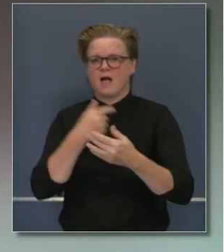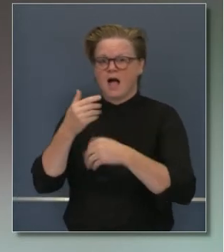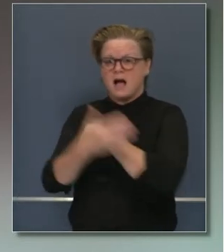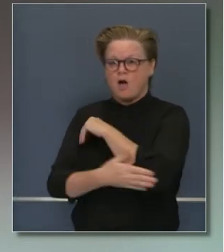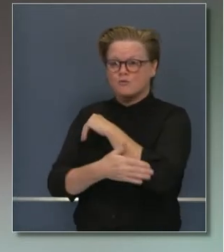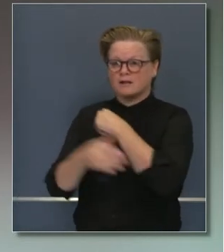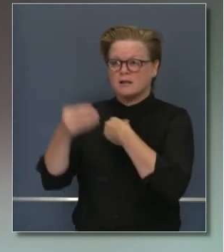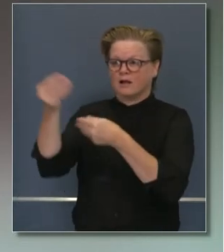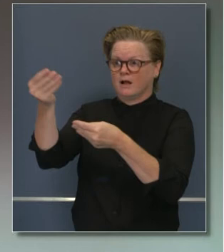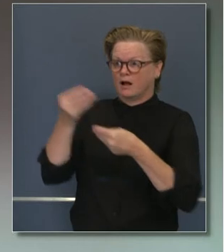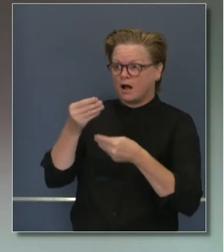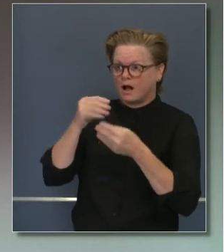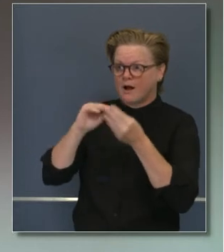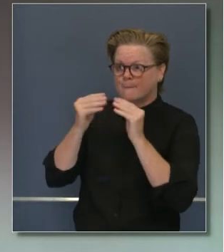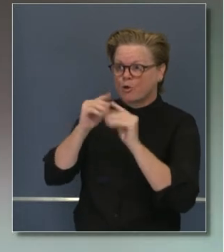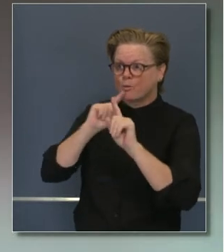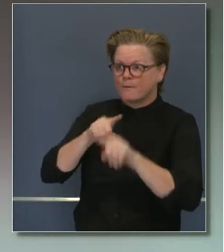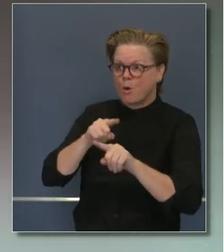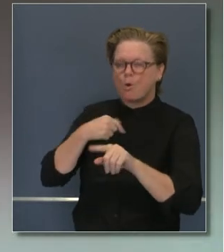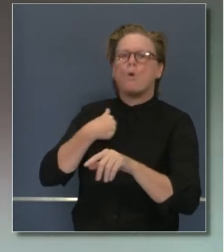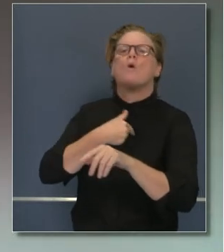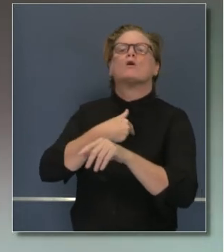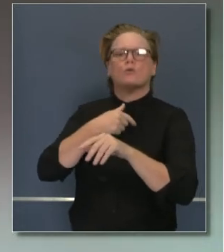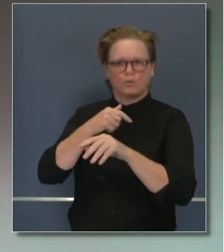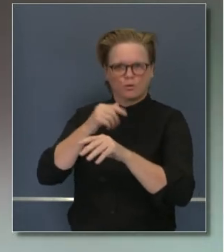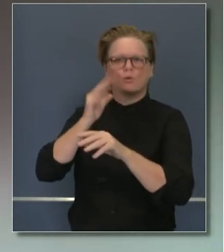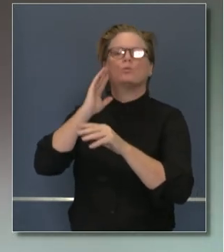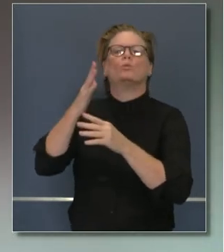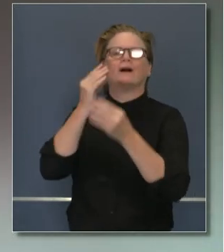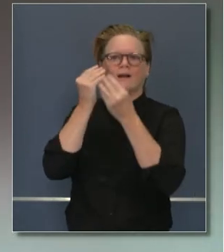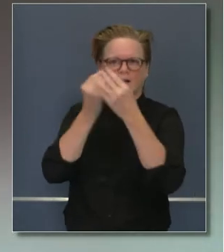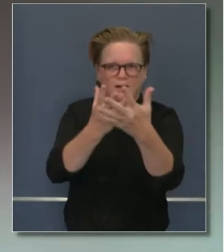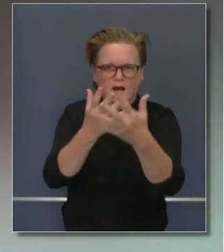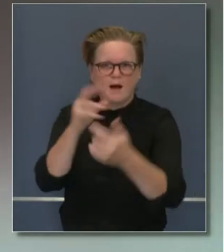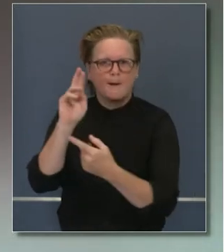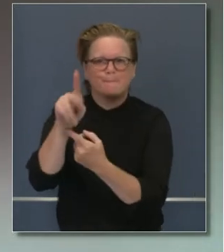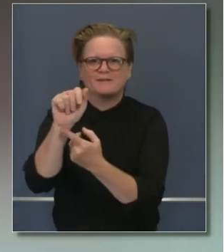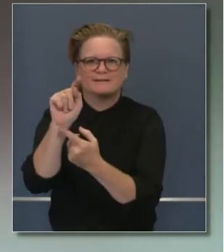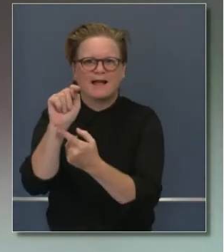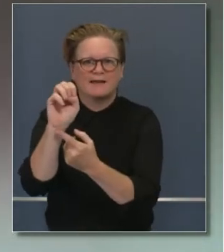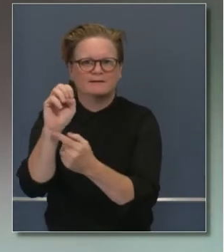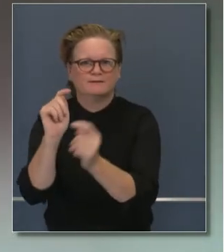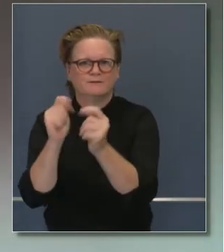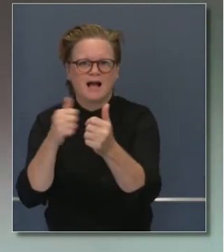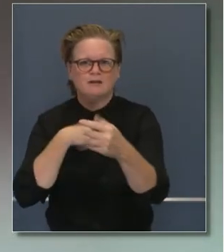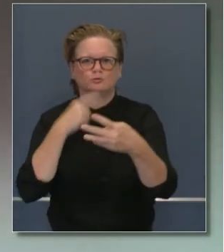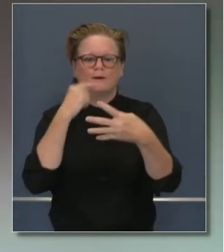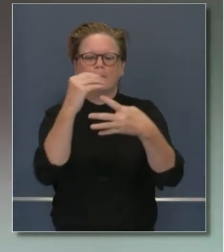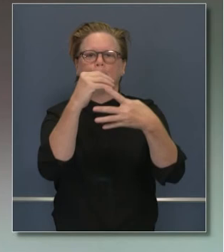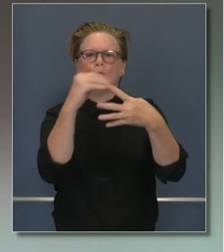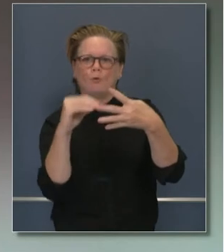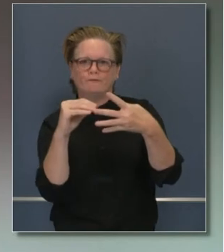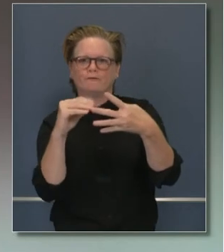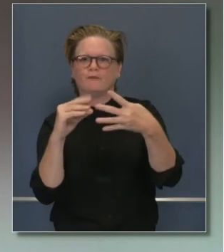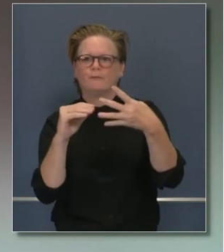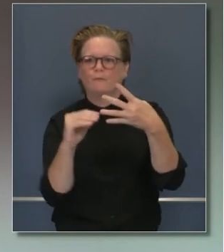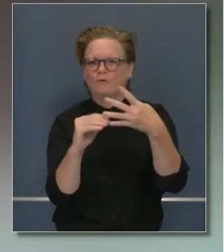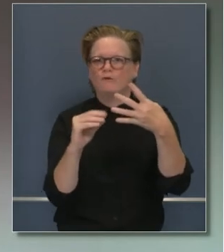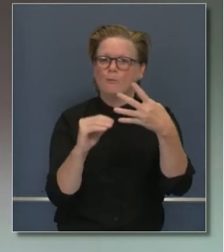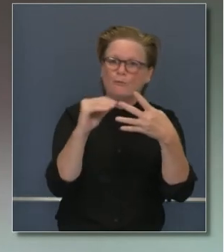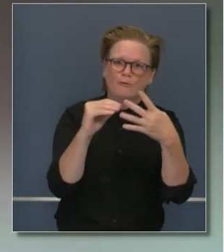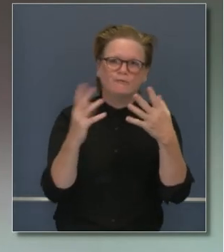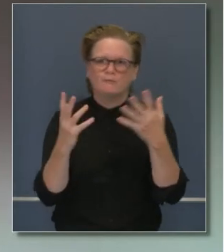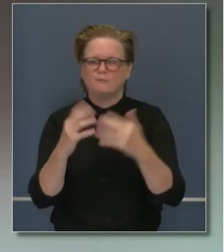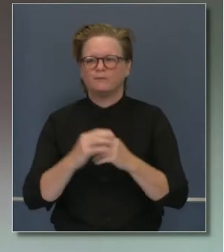comenzar a frenar el repunte en esos lugares. Mañana anticipamos que habrá algún movimiento entre los